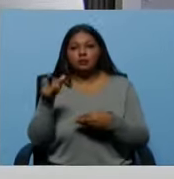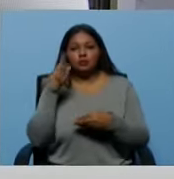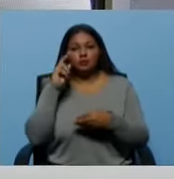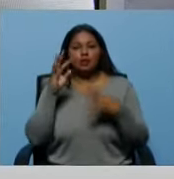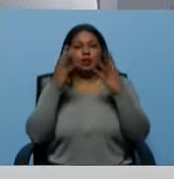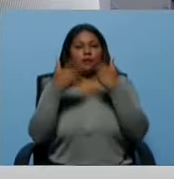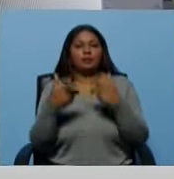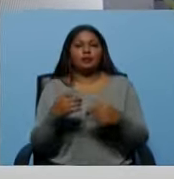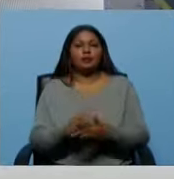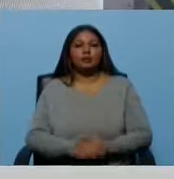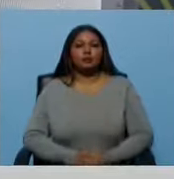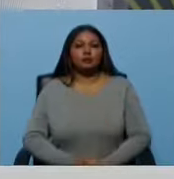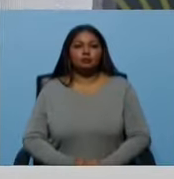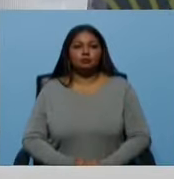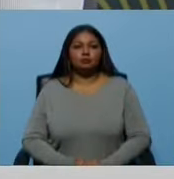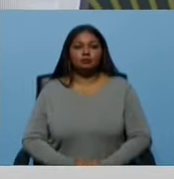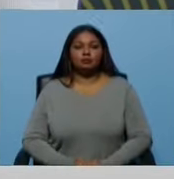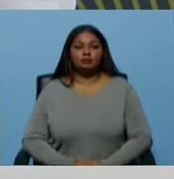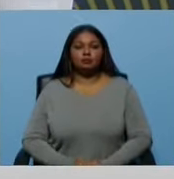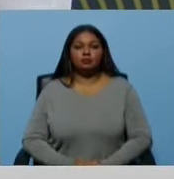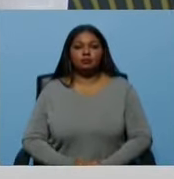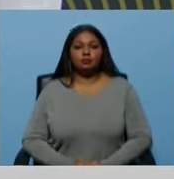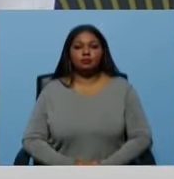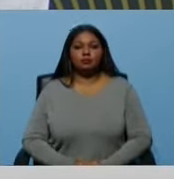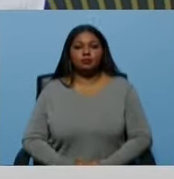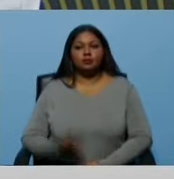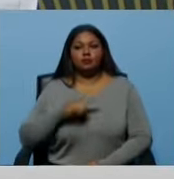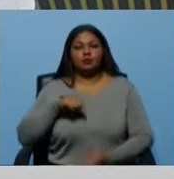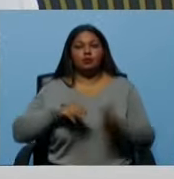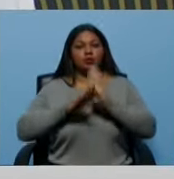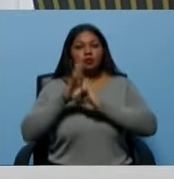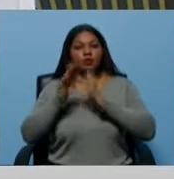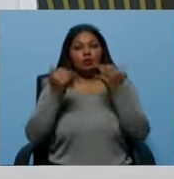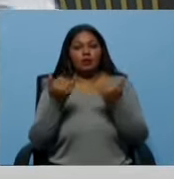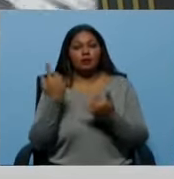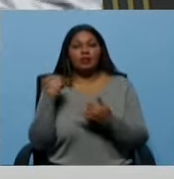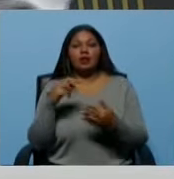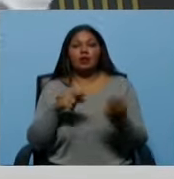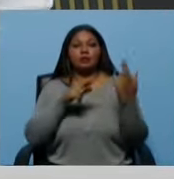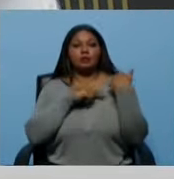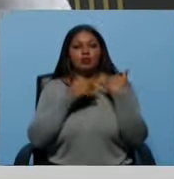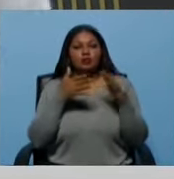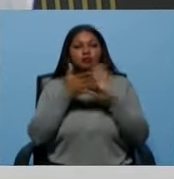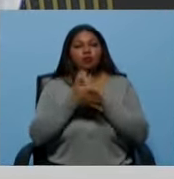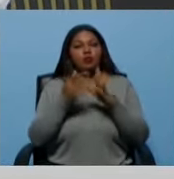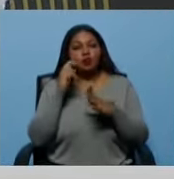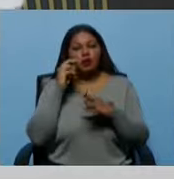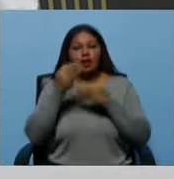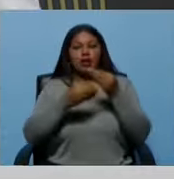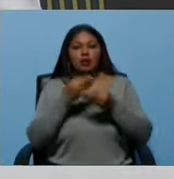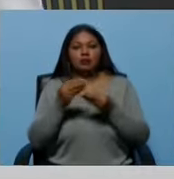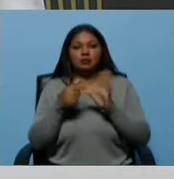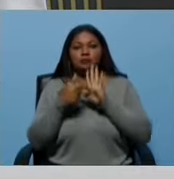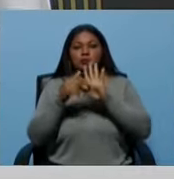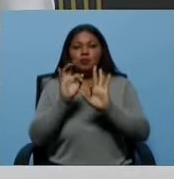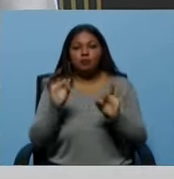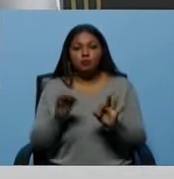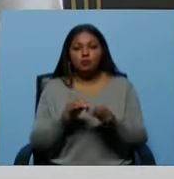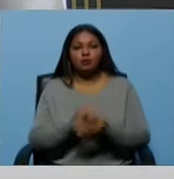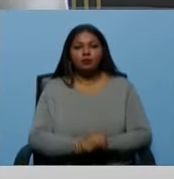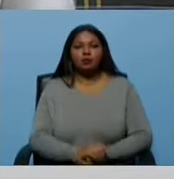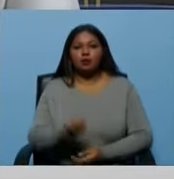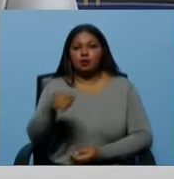empresas que desarrollan esto y que tienen una responsabilidad sobre lo que sale en su plataforma. Es igual que un canal de